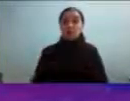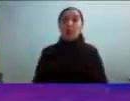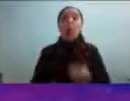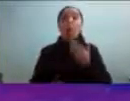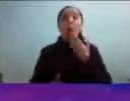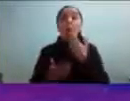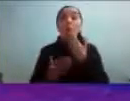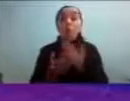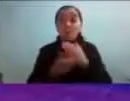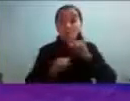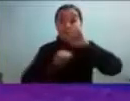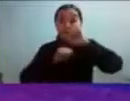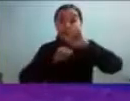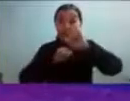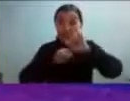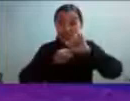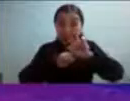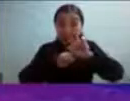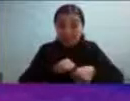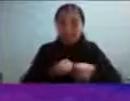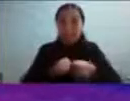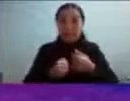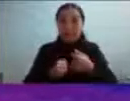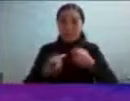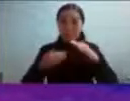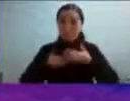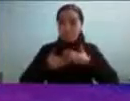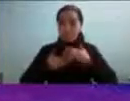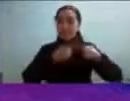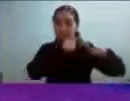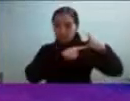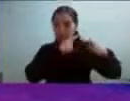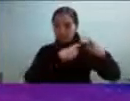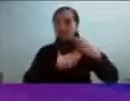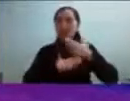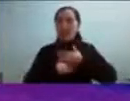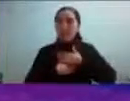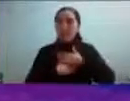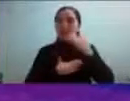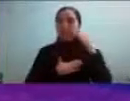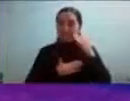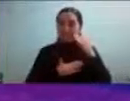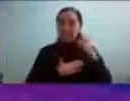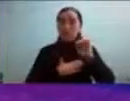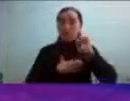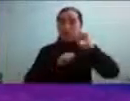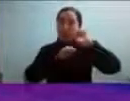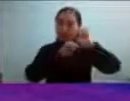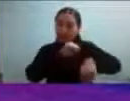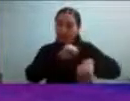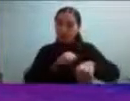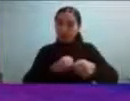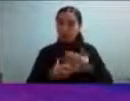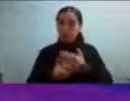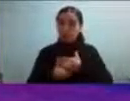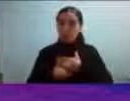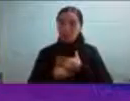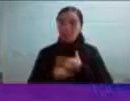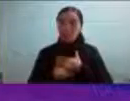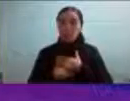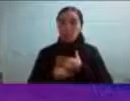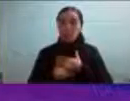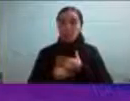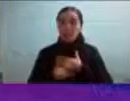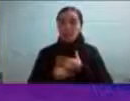como reconciliarme también con mi historia con mi infancia fue que paralelamente me